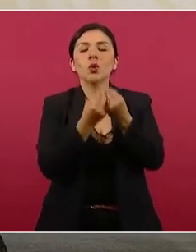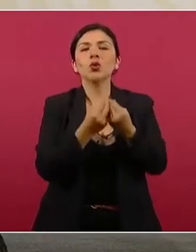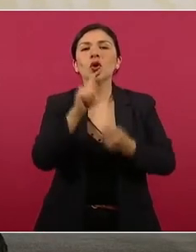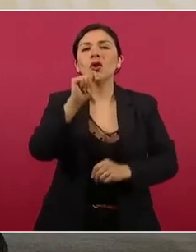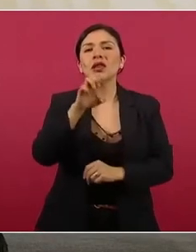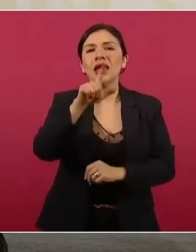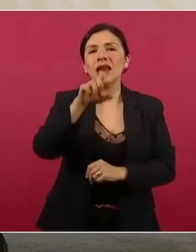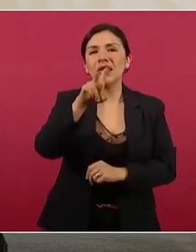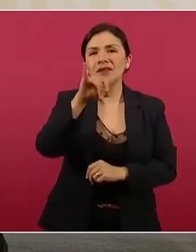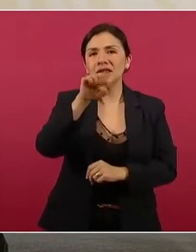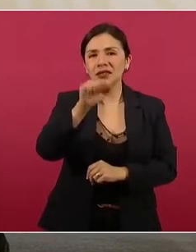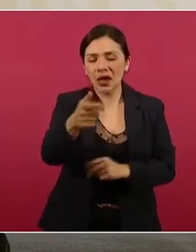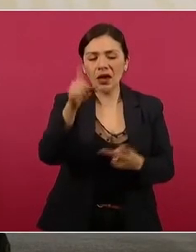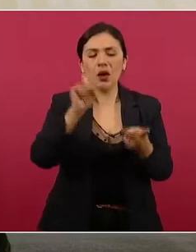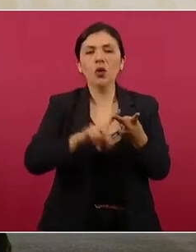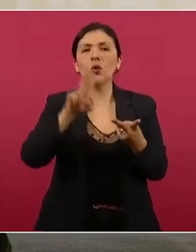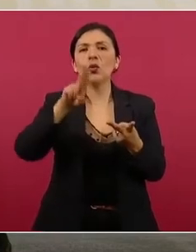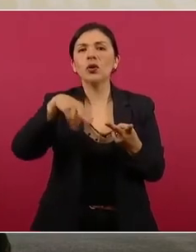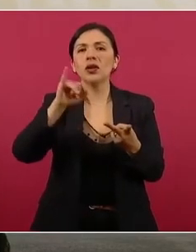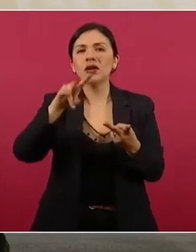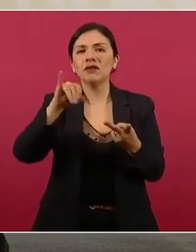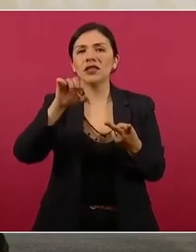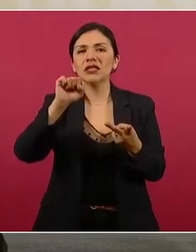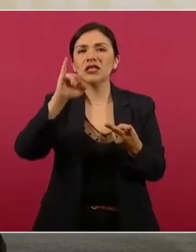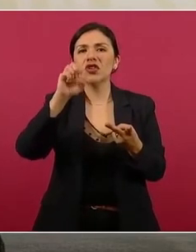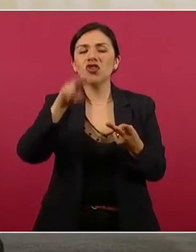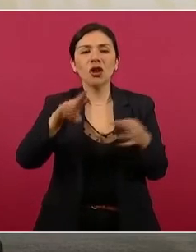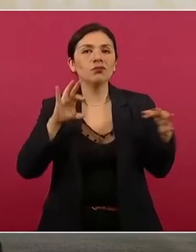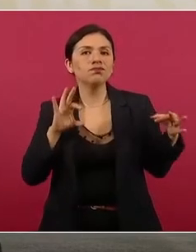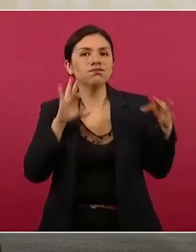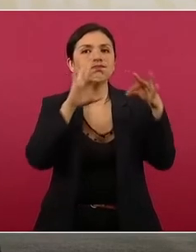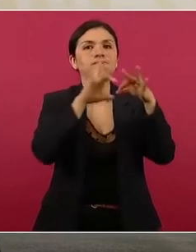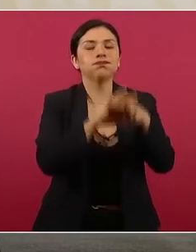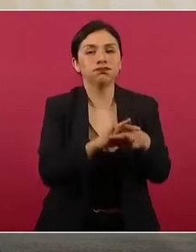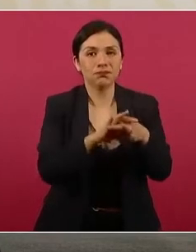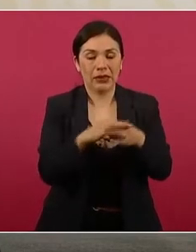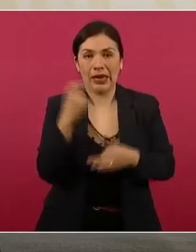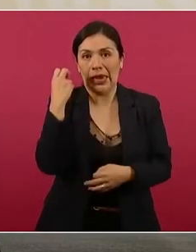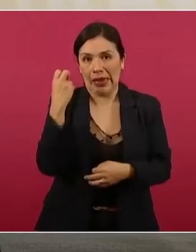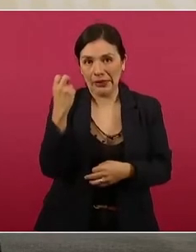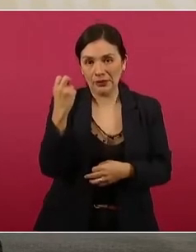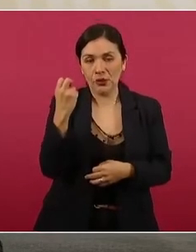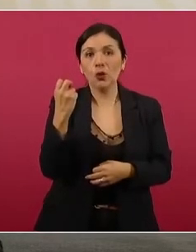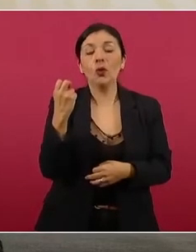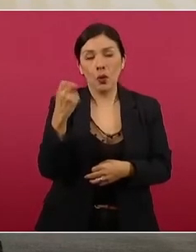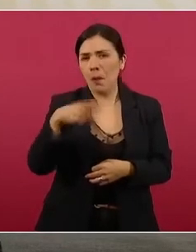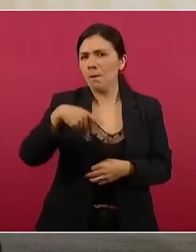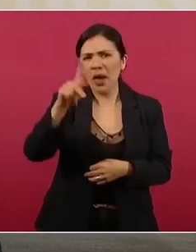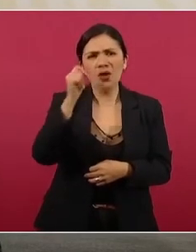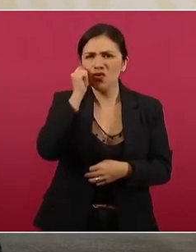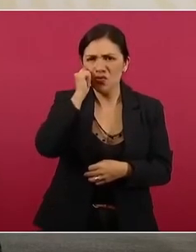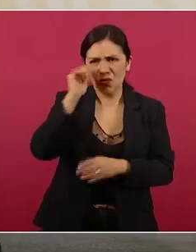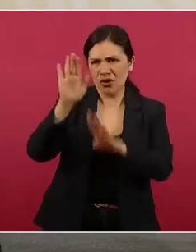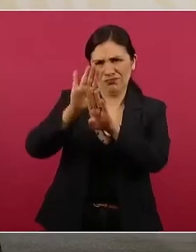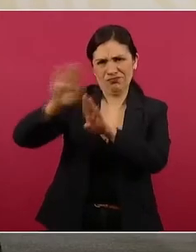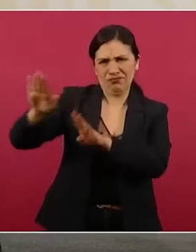Univisión, básicamente. Pero aun quitando eso,